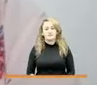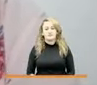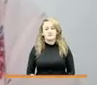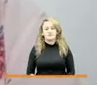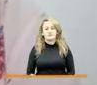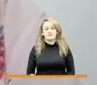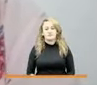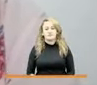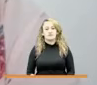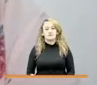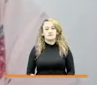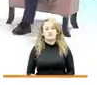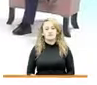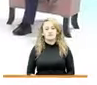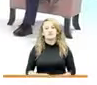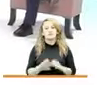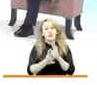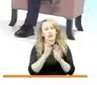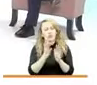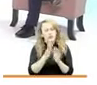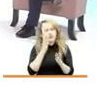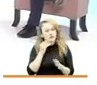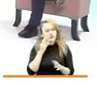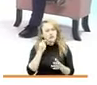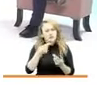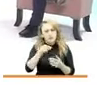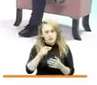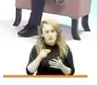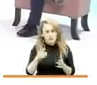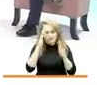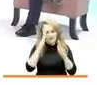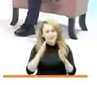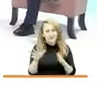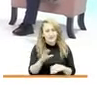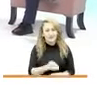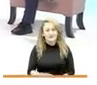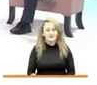cuéntanos tu experiencia Janet aquí te estamos escuchando